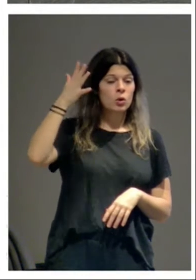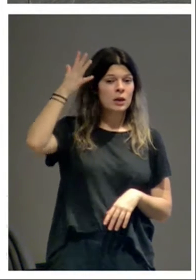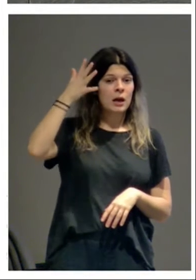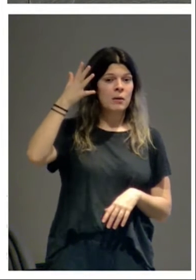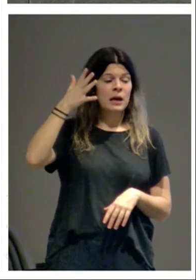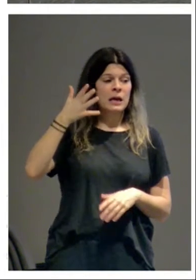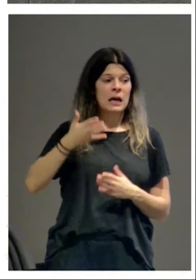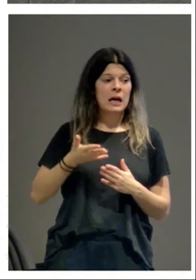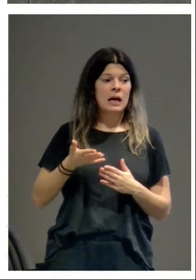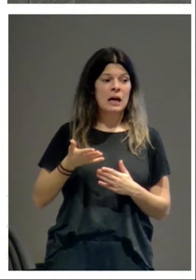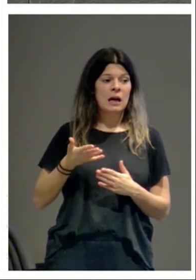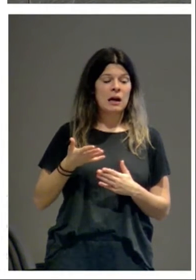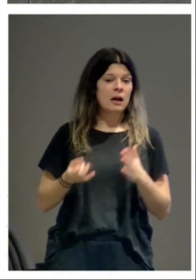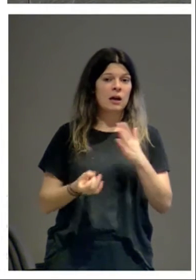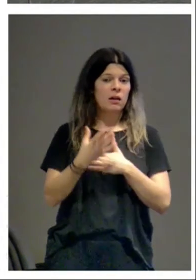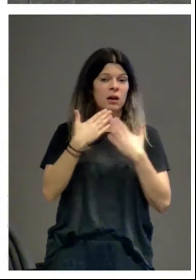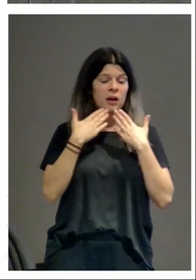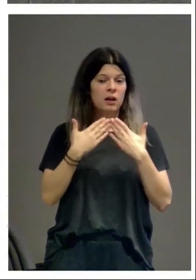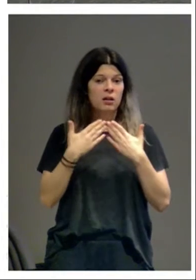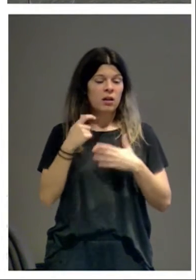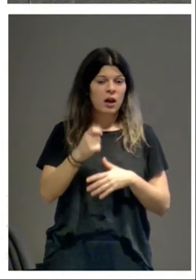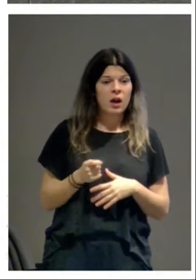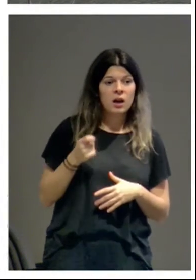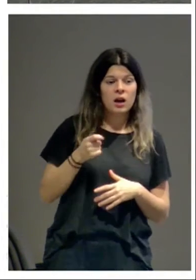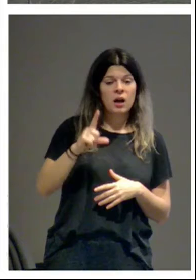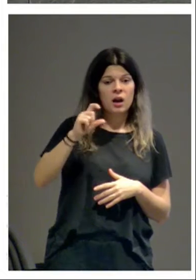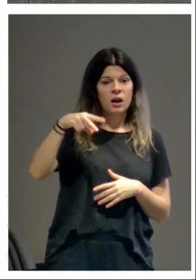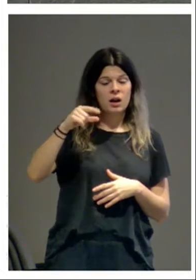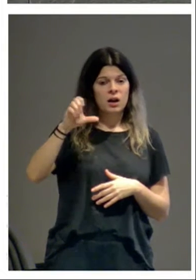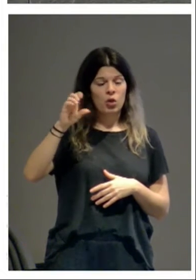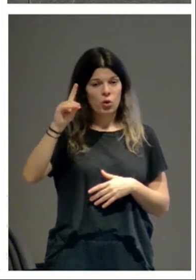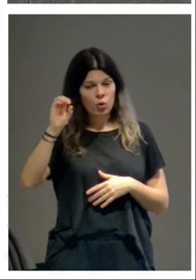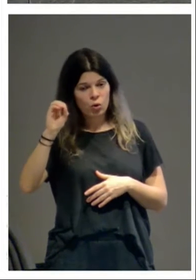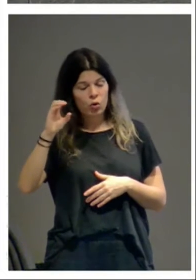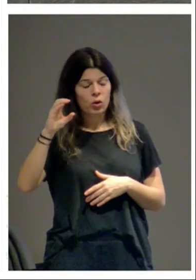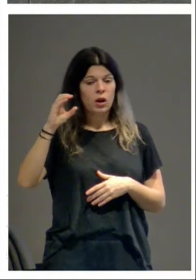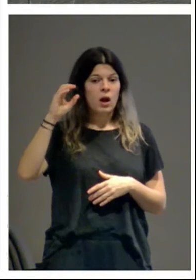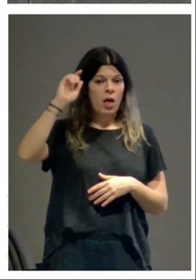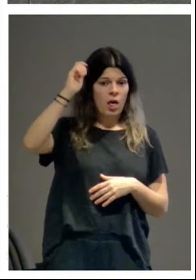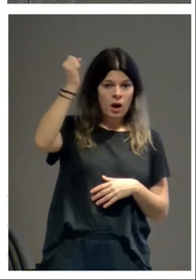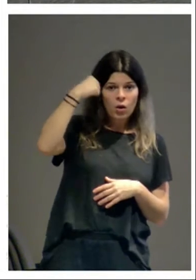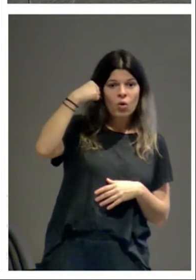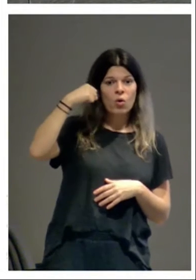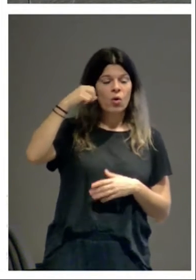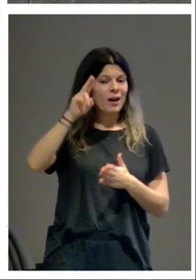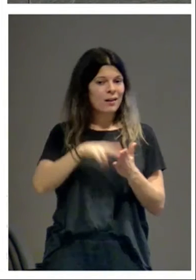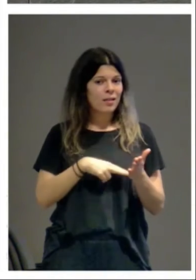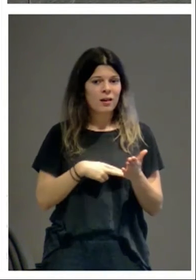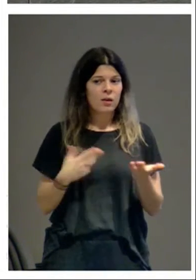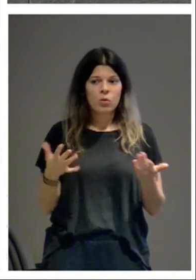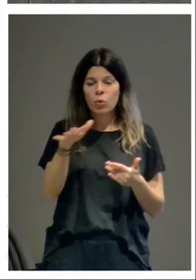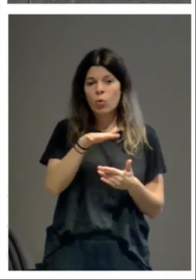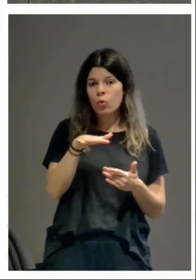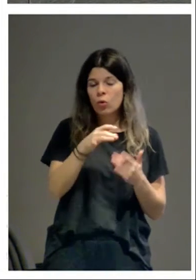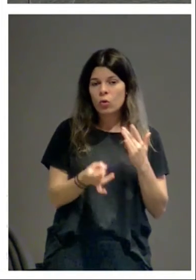de dónde, de Jaca, venía de Languedoc, venía de Aragón, venía de Galicia, de dónde venía, ¿no? Y por las